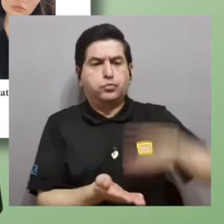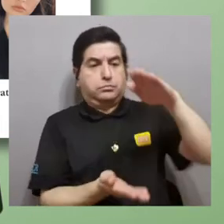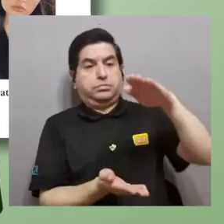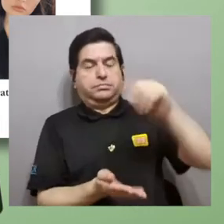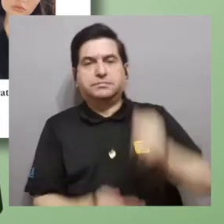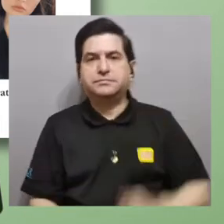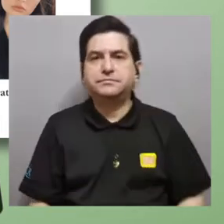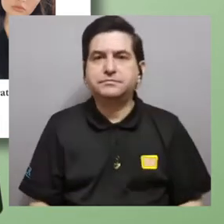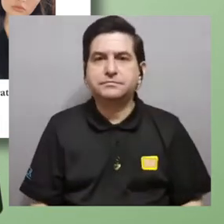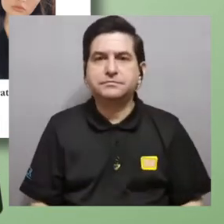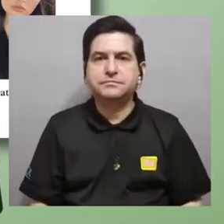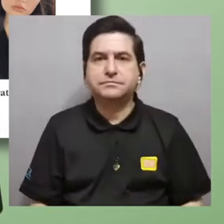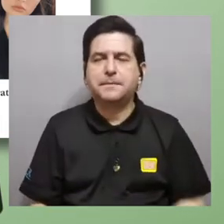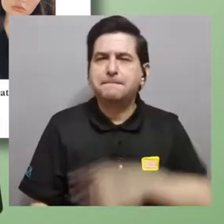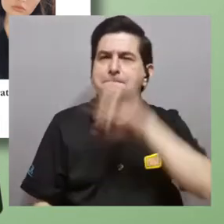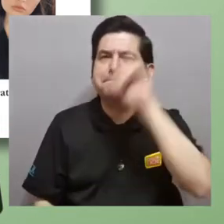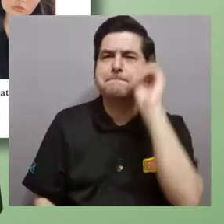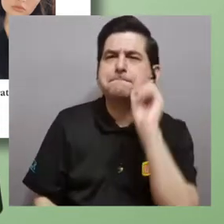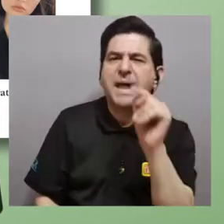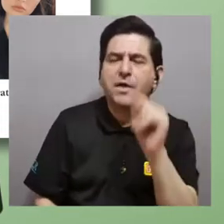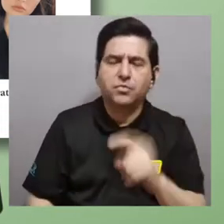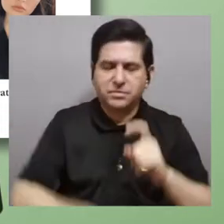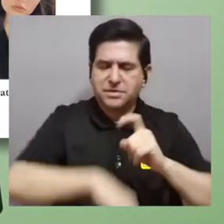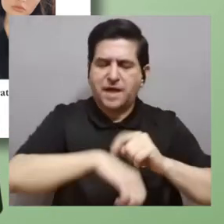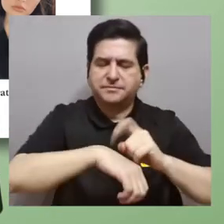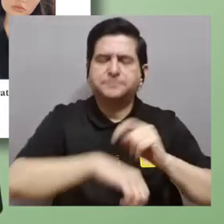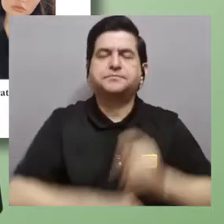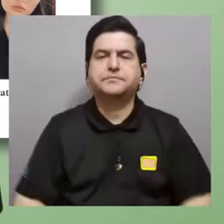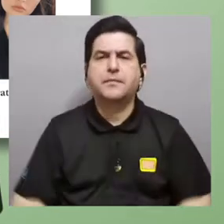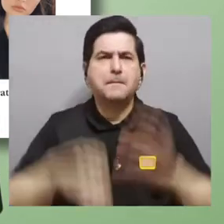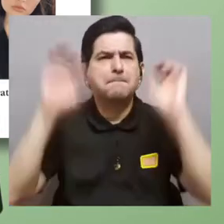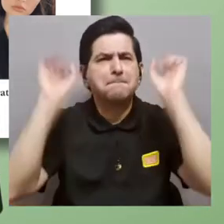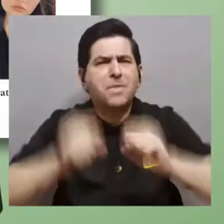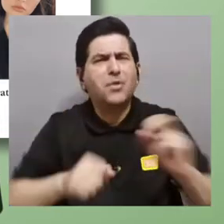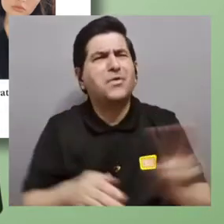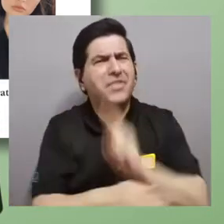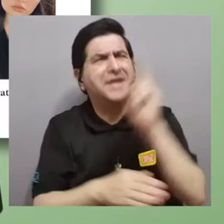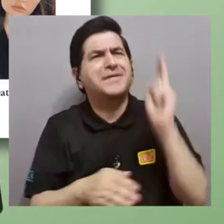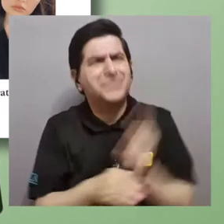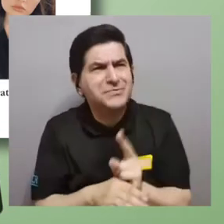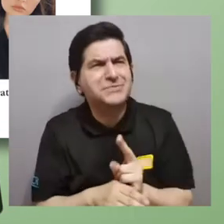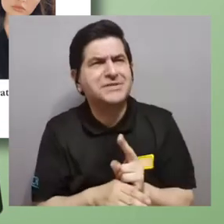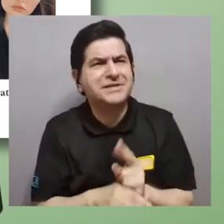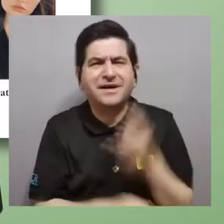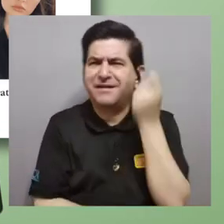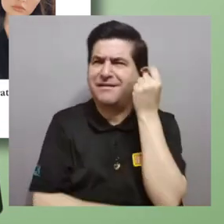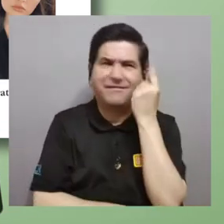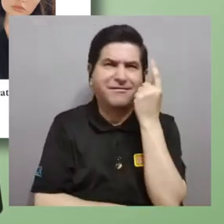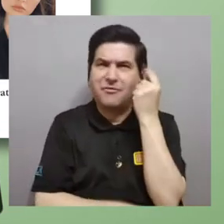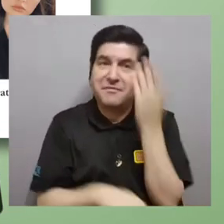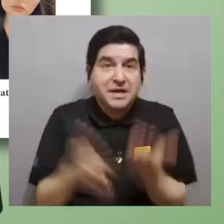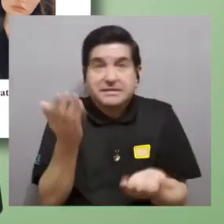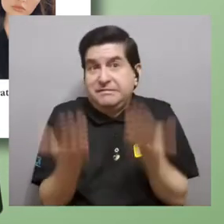considerablemente más grande. Entonces, la pregunta que se genera es, ¿podemos utilizar o comprender